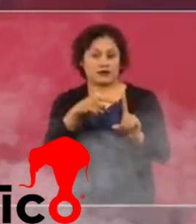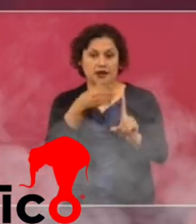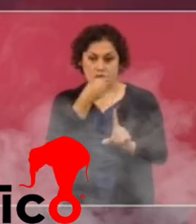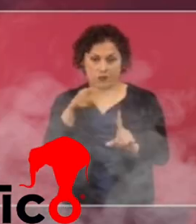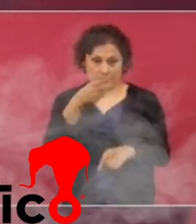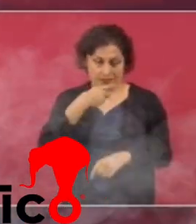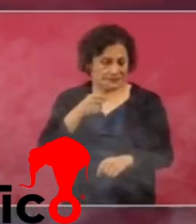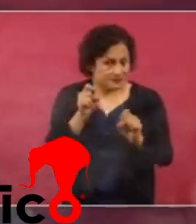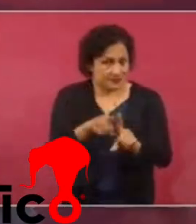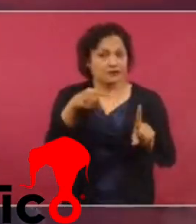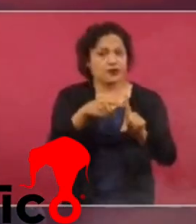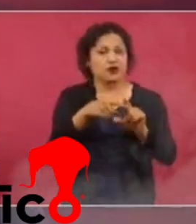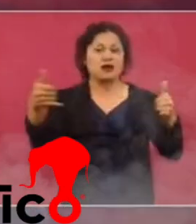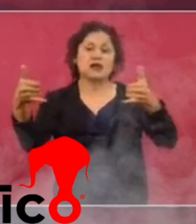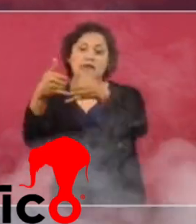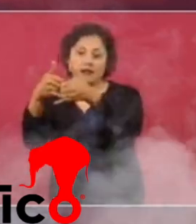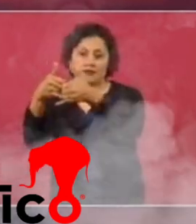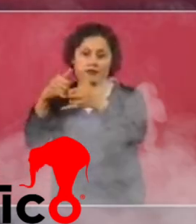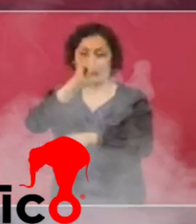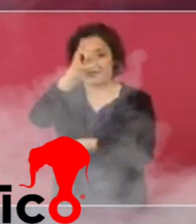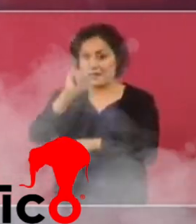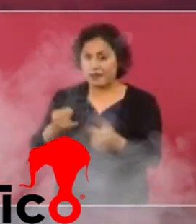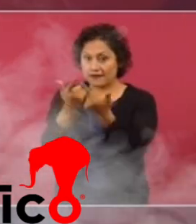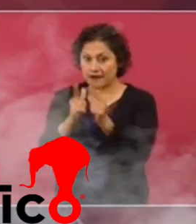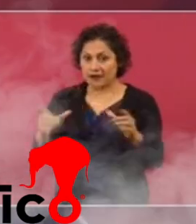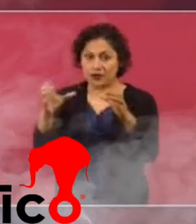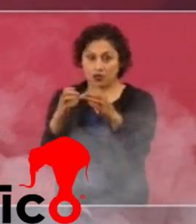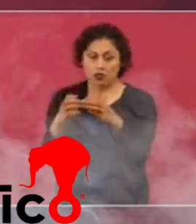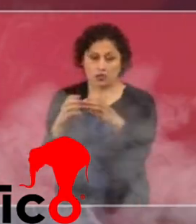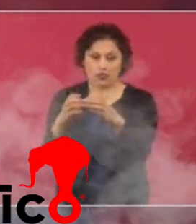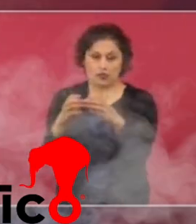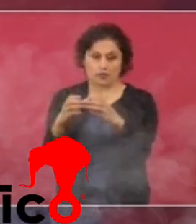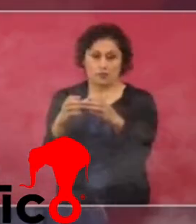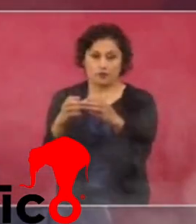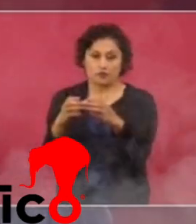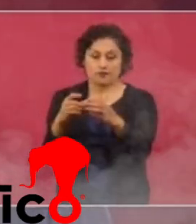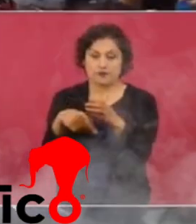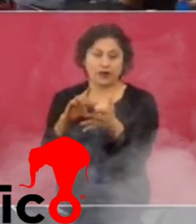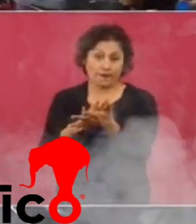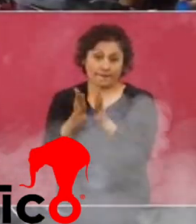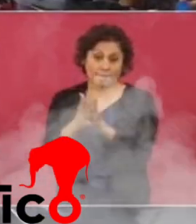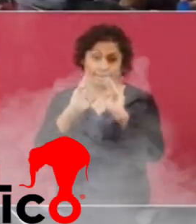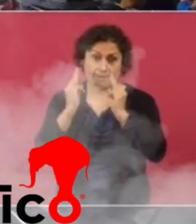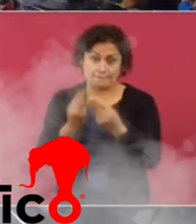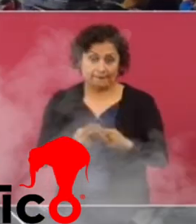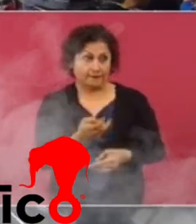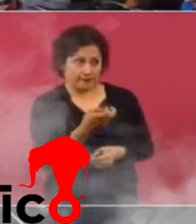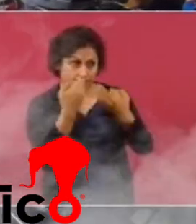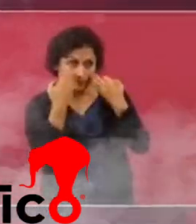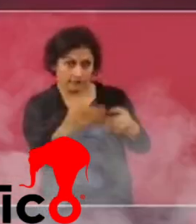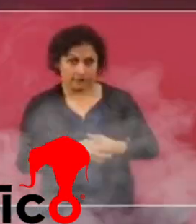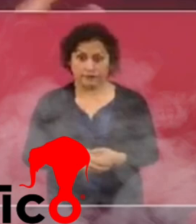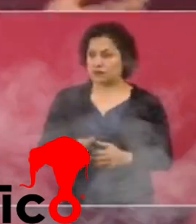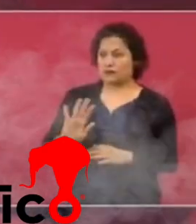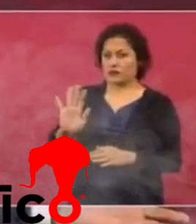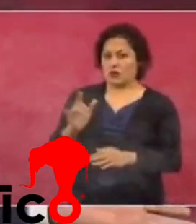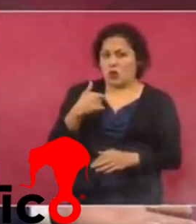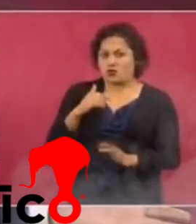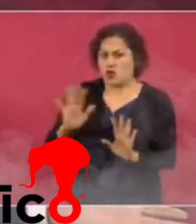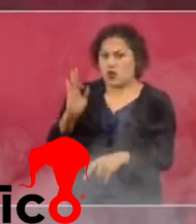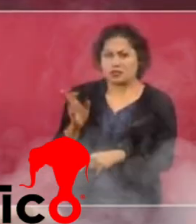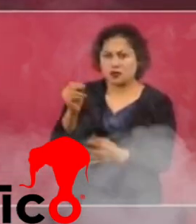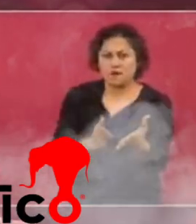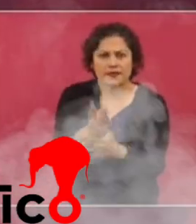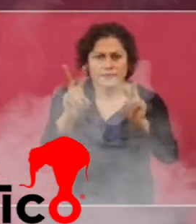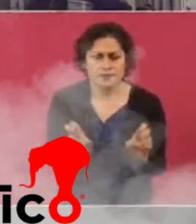con el jefe de una banda de la delincuencia. ¿Se comprobó eso? No, yo no permití que nos metiéramos en eso.